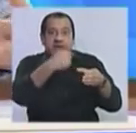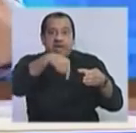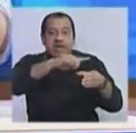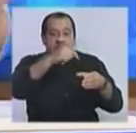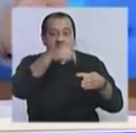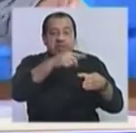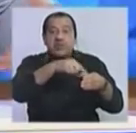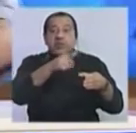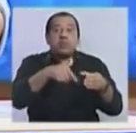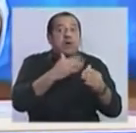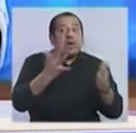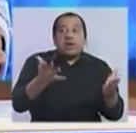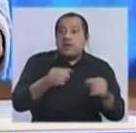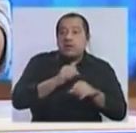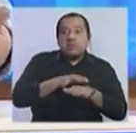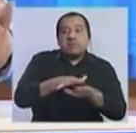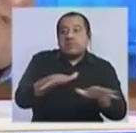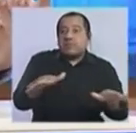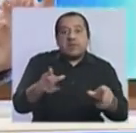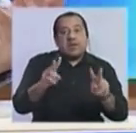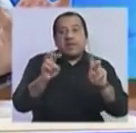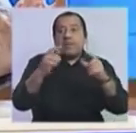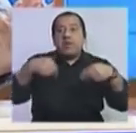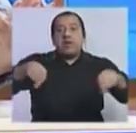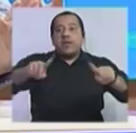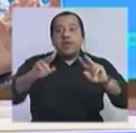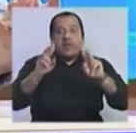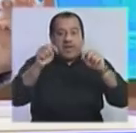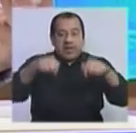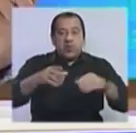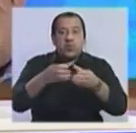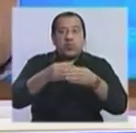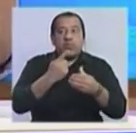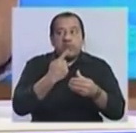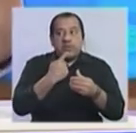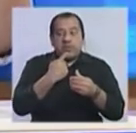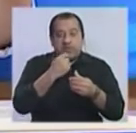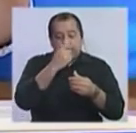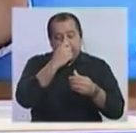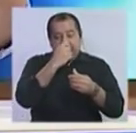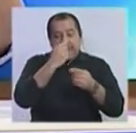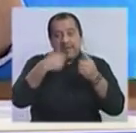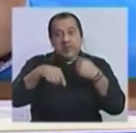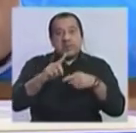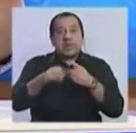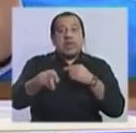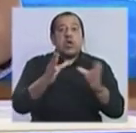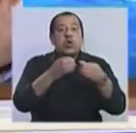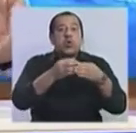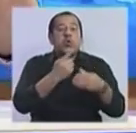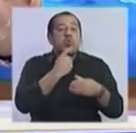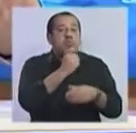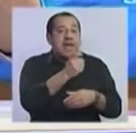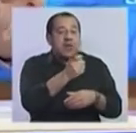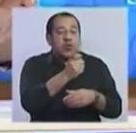tanto va a penetrar toda la lógica de lo que ha dominado en los partidos. Que en el Partido Colorado y en el Partido Nacional